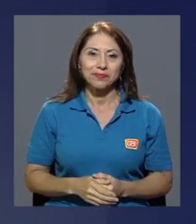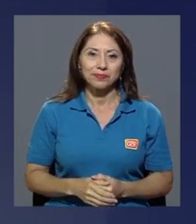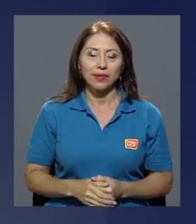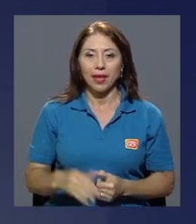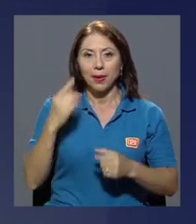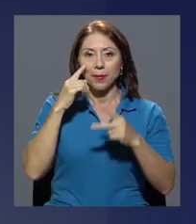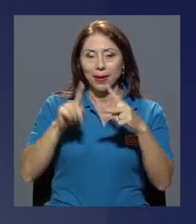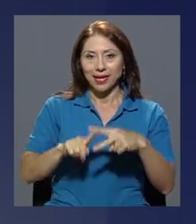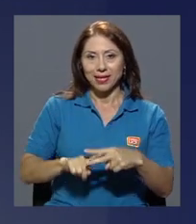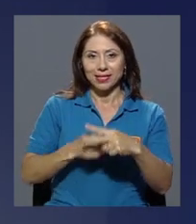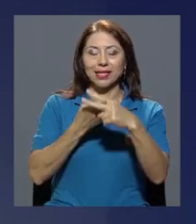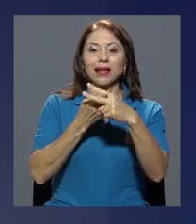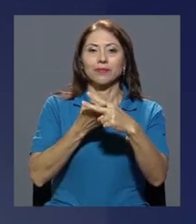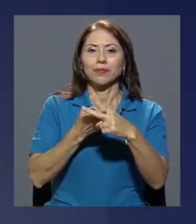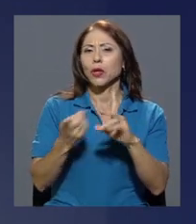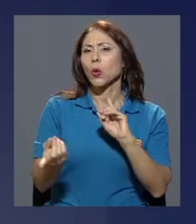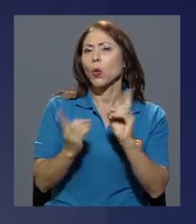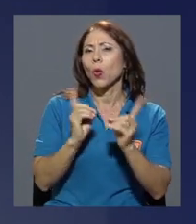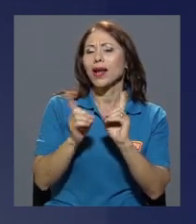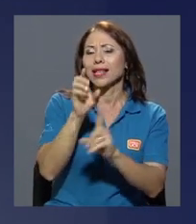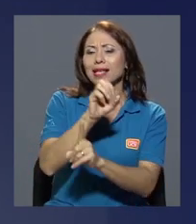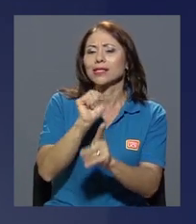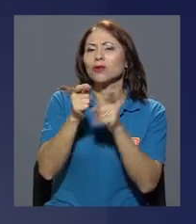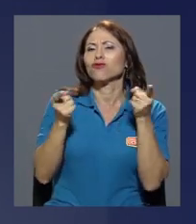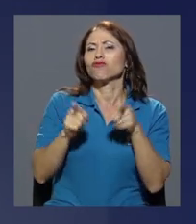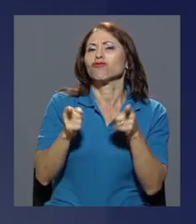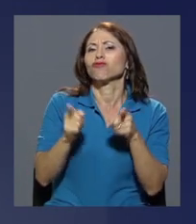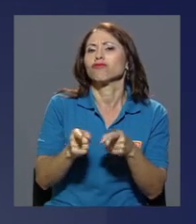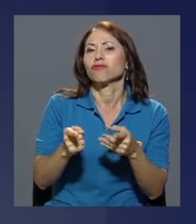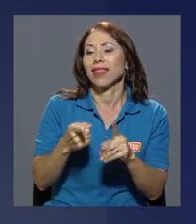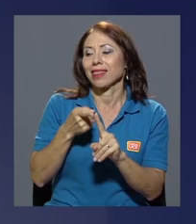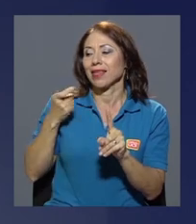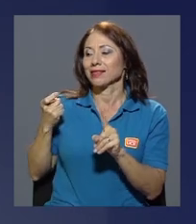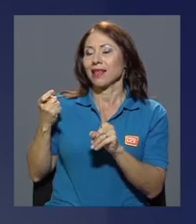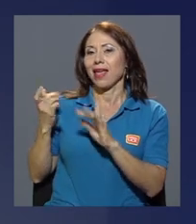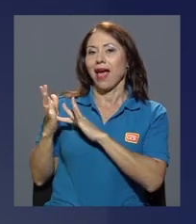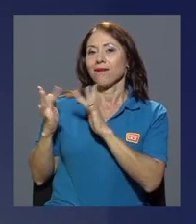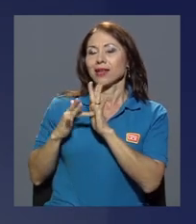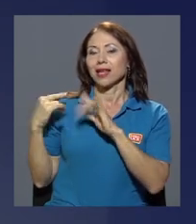Para iniciar, ¿cuál es el estado de la cuestión de abril a la fecha?